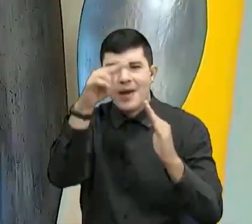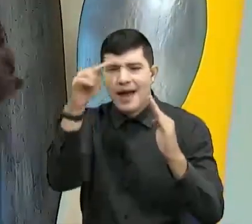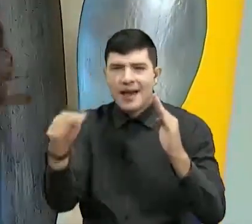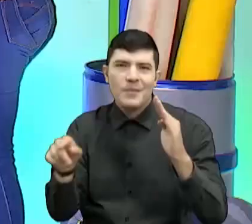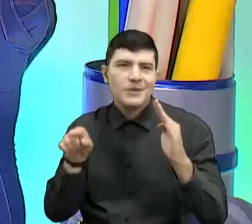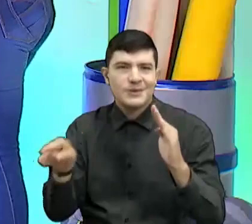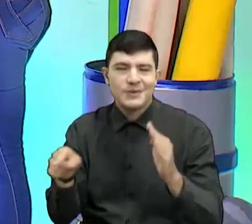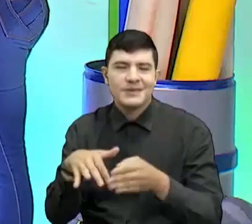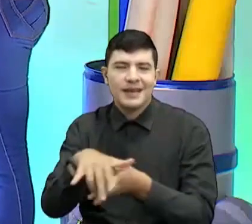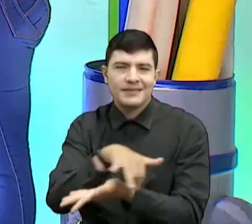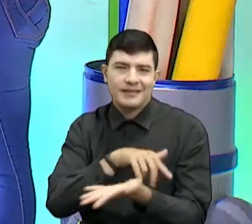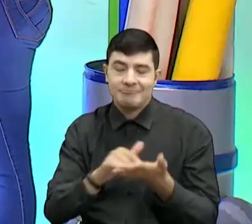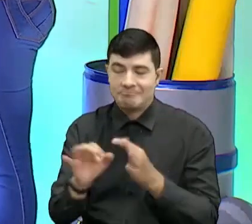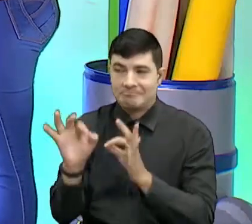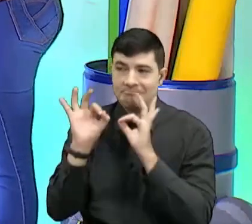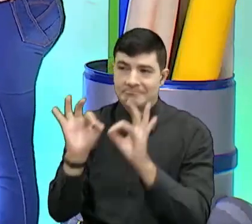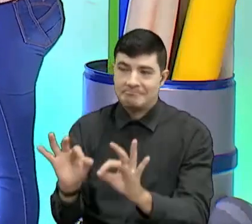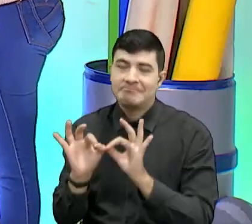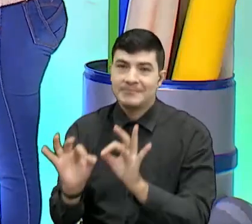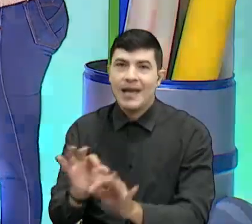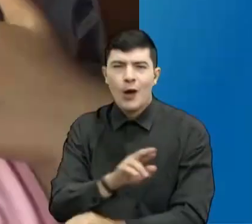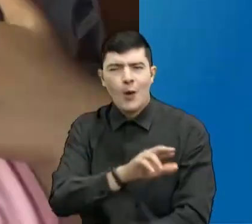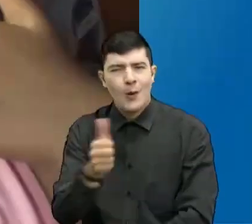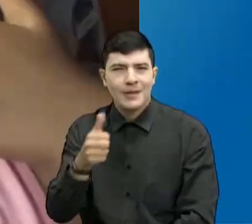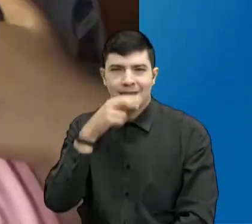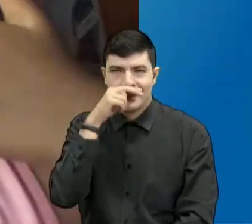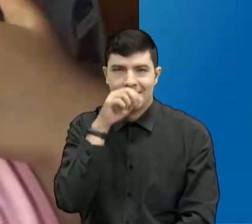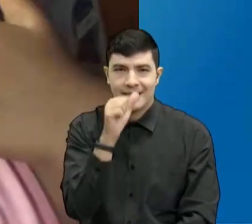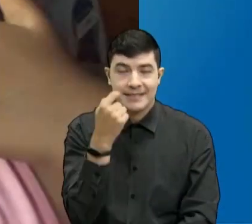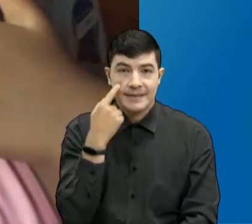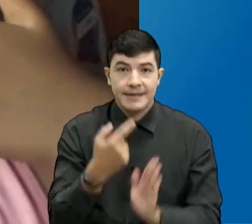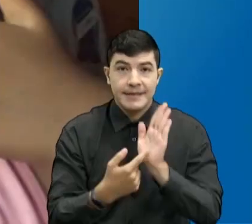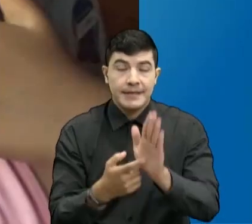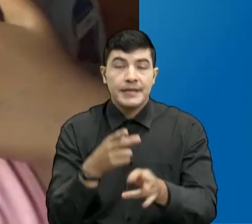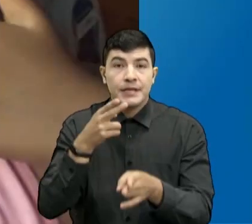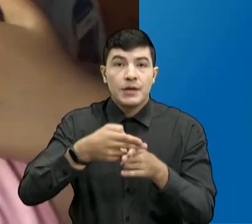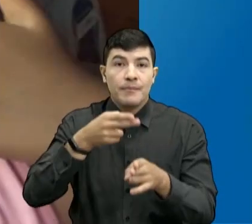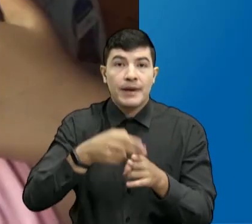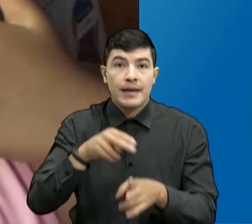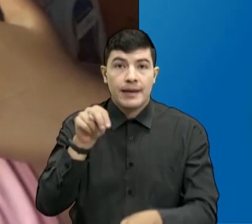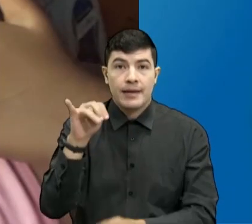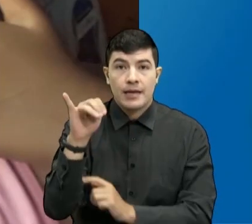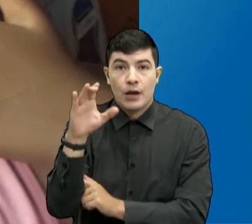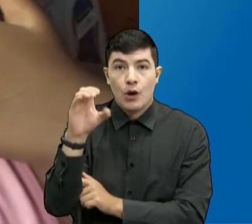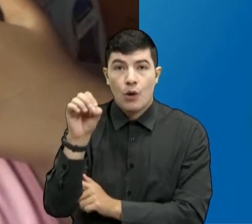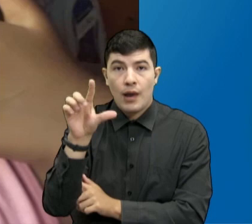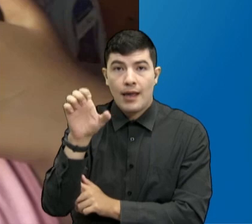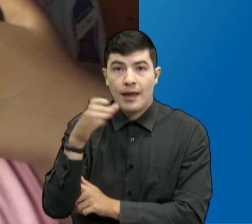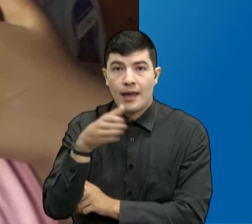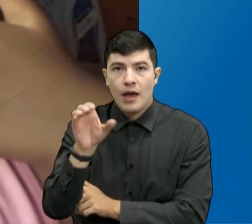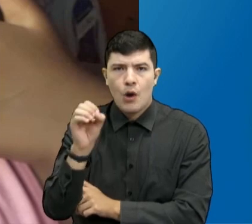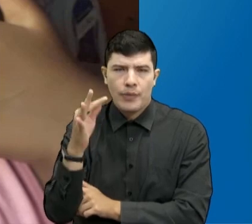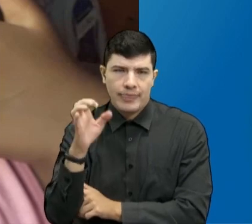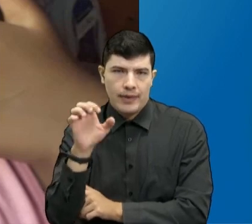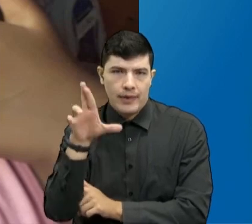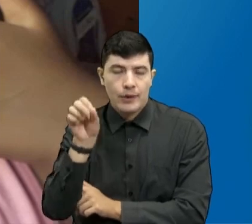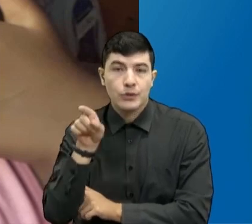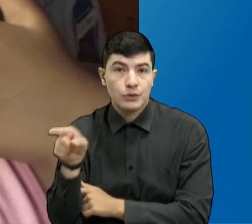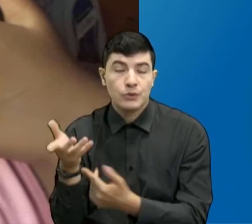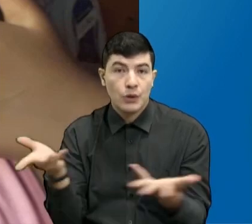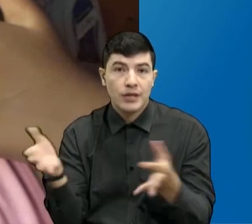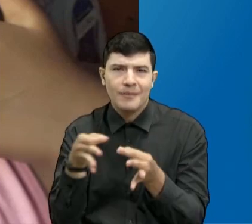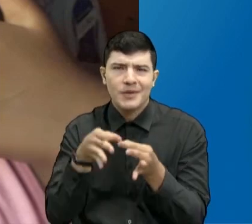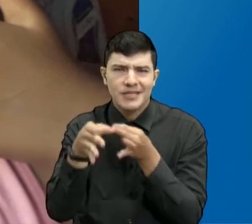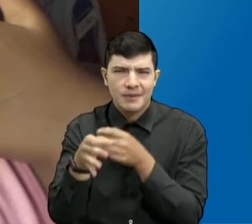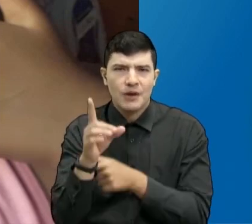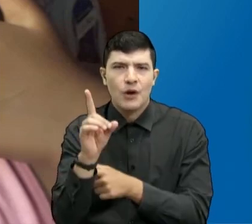Excelente. Tengo otra muñeca por acá, ella es Nicole Otero, que nos ve desde la Don Juana,